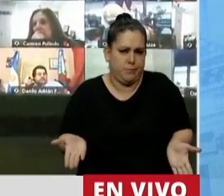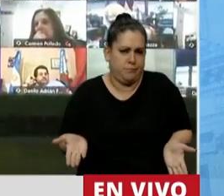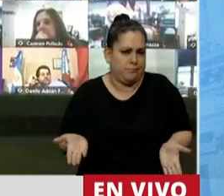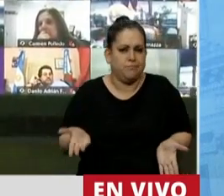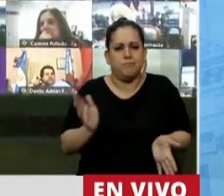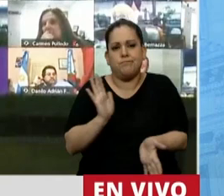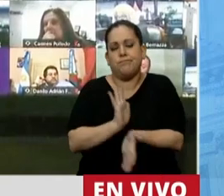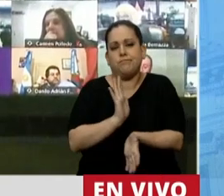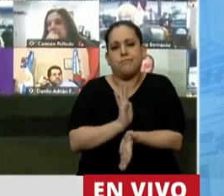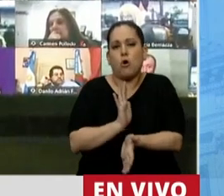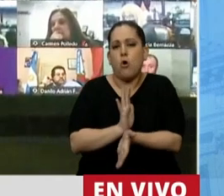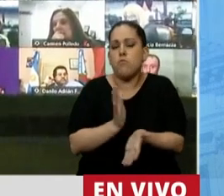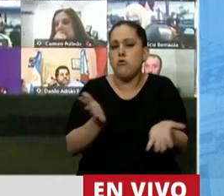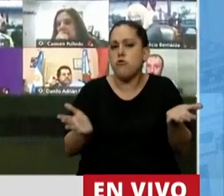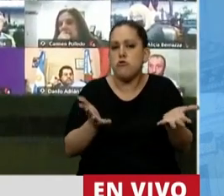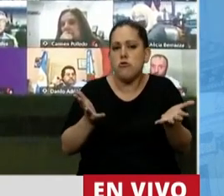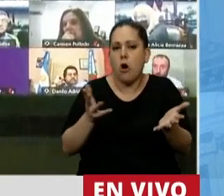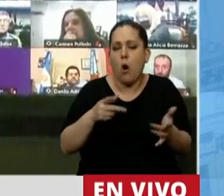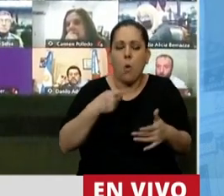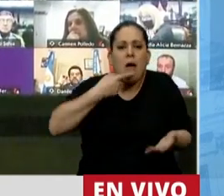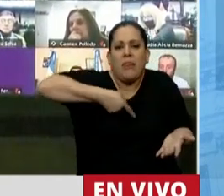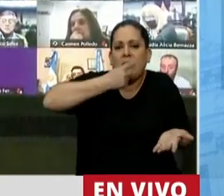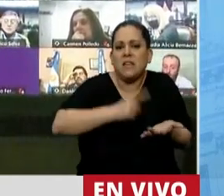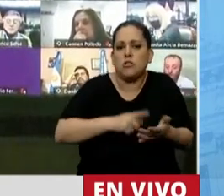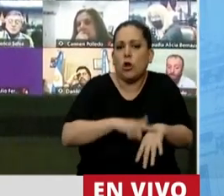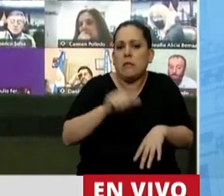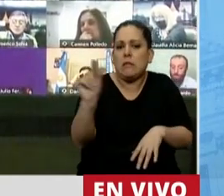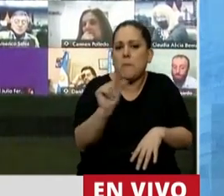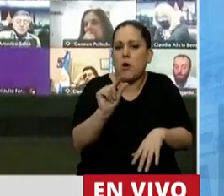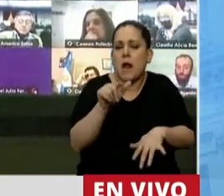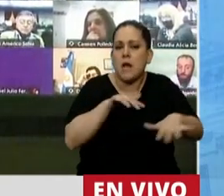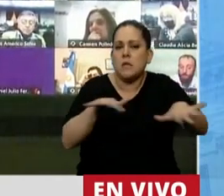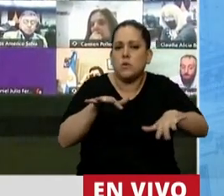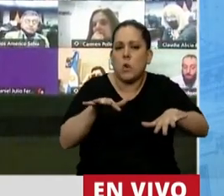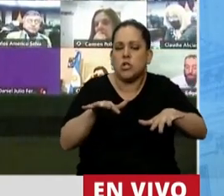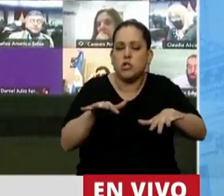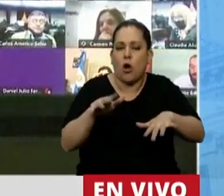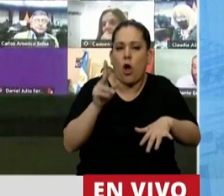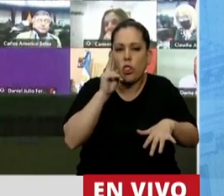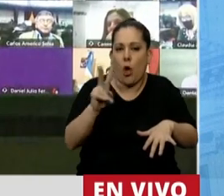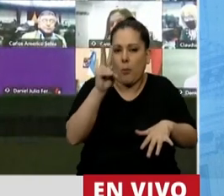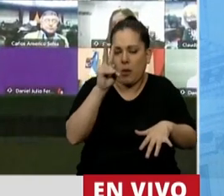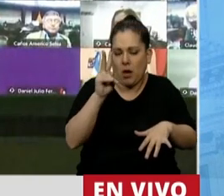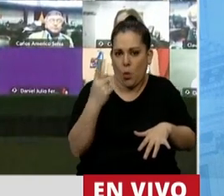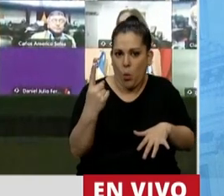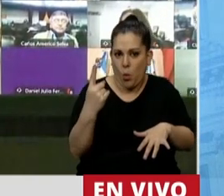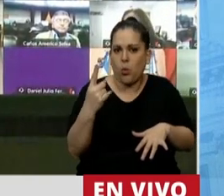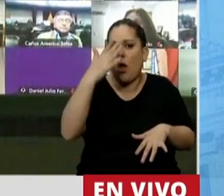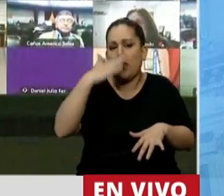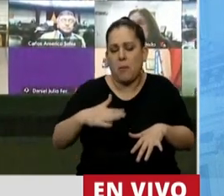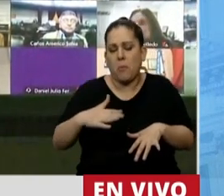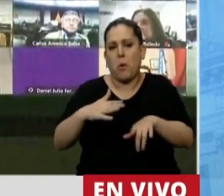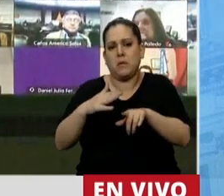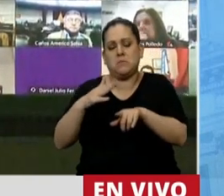una medida transitoria frente a la crisis del 2001, la puso Dualde al 23,5,